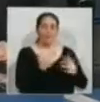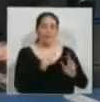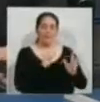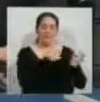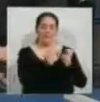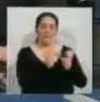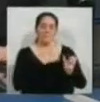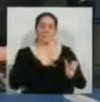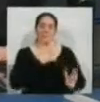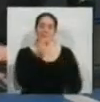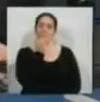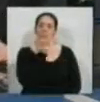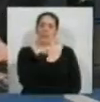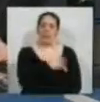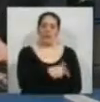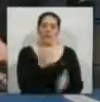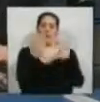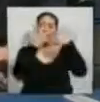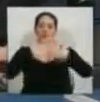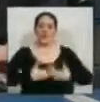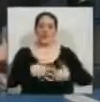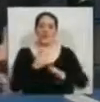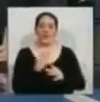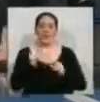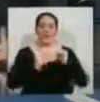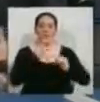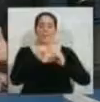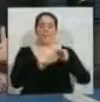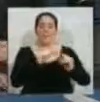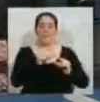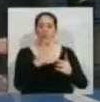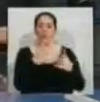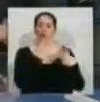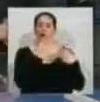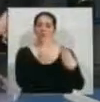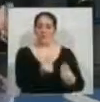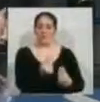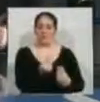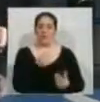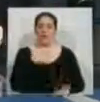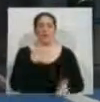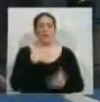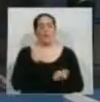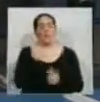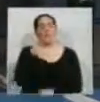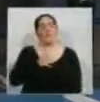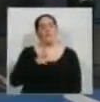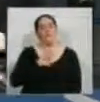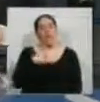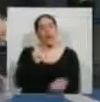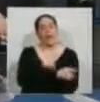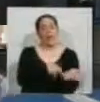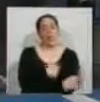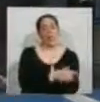seguramente tecnologías que se irán incorporando gradualmente. Uno intenta leer todavía, aunque se pueda marcar, en el libro digital, en los